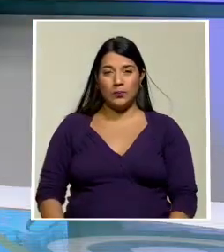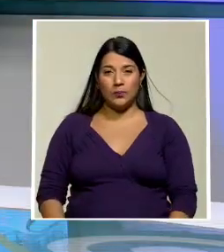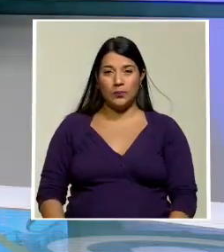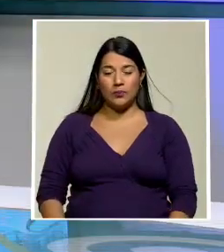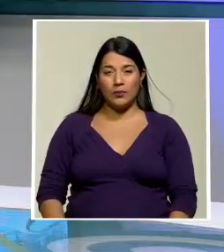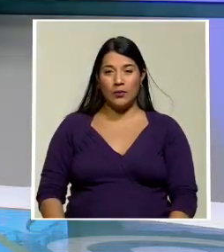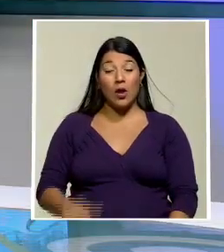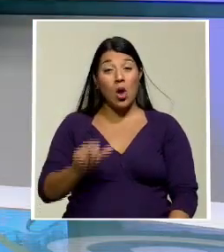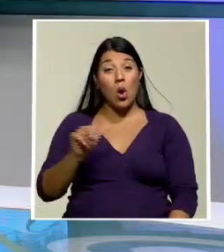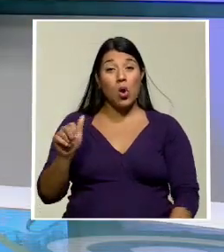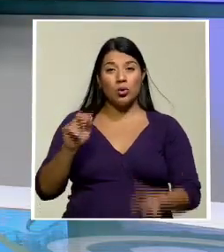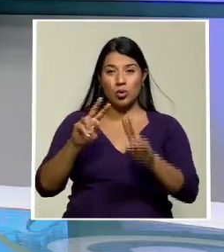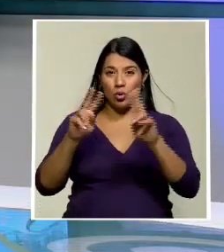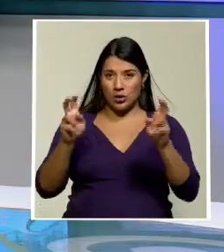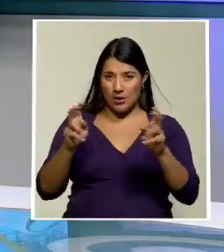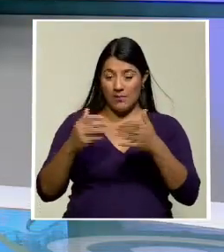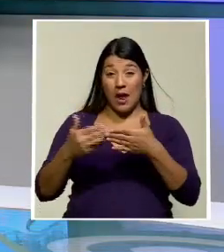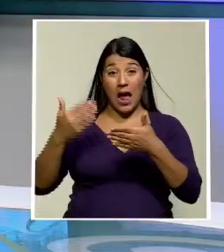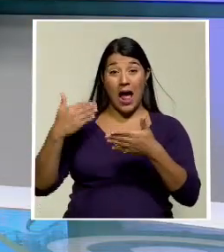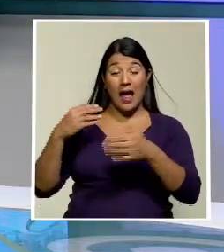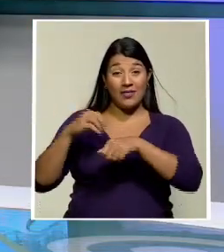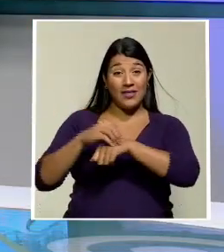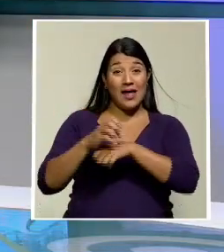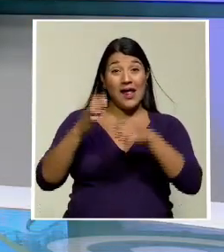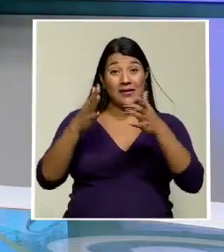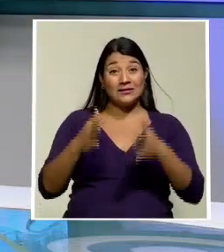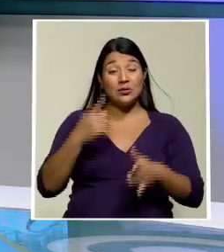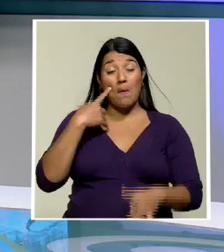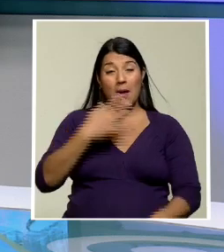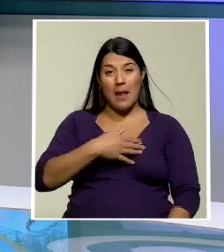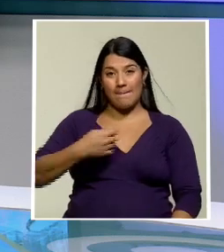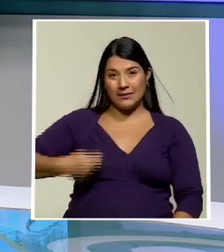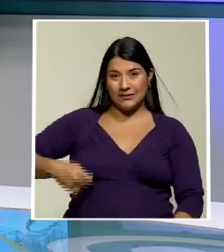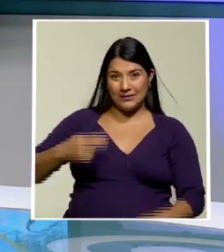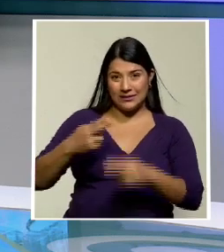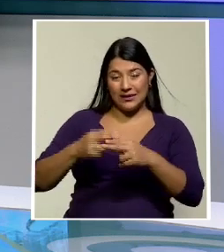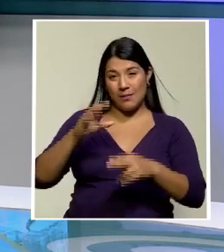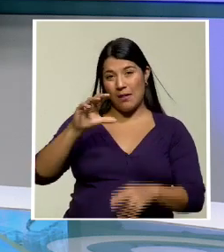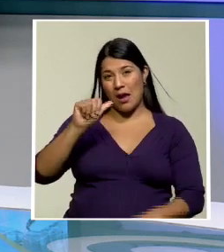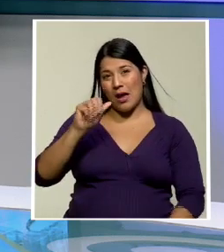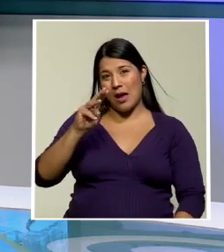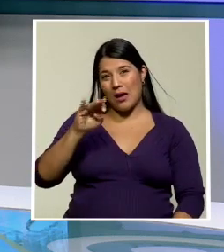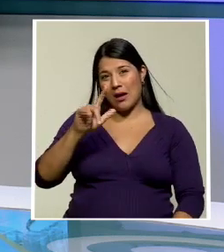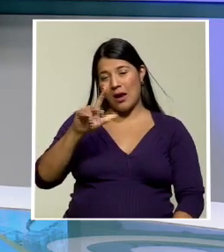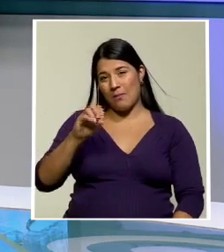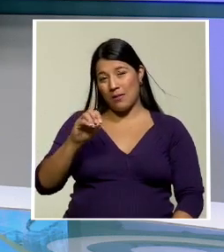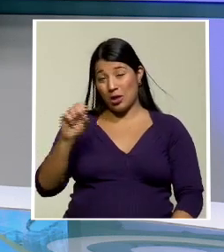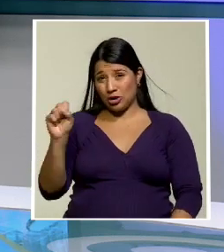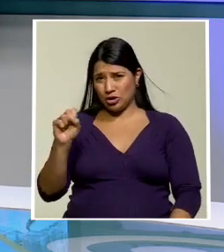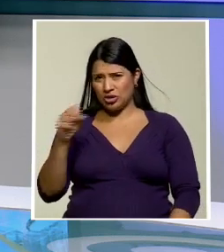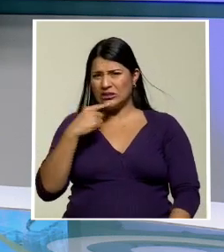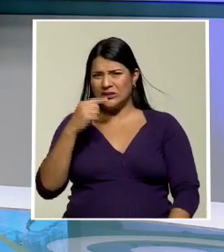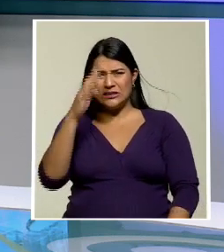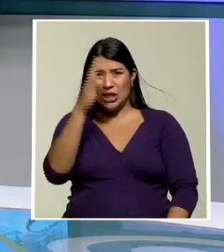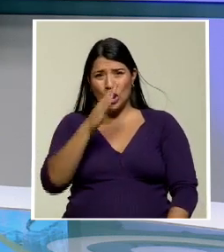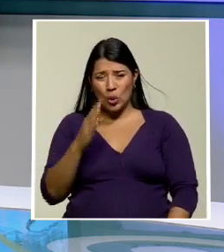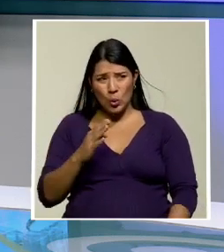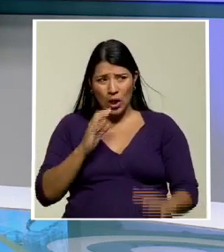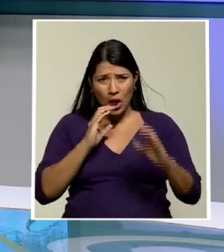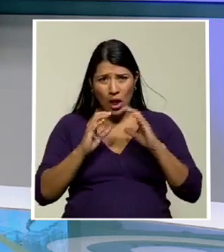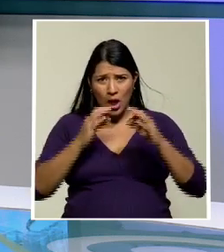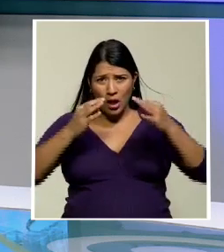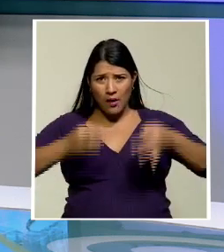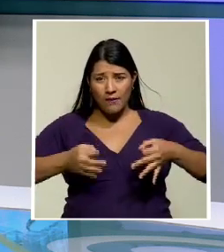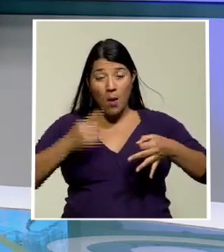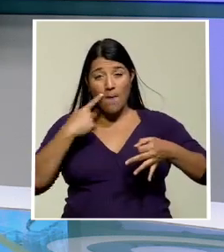En otros temas el ex asesor presidencial Camilo Saldarriaga aseguró que nunca existió una comunicación formal por parte